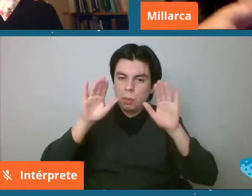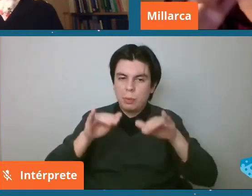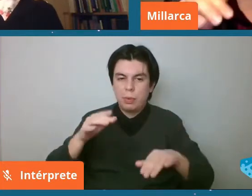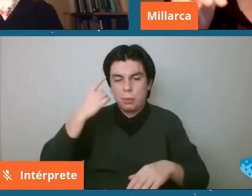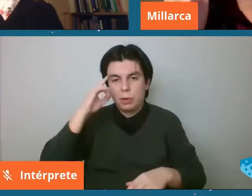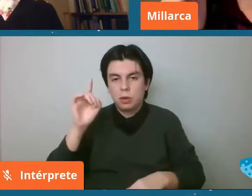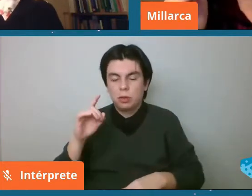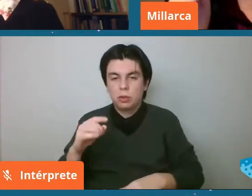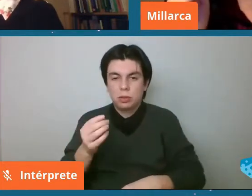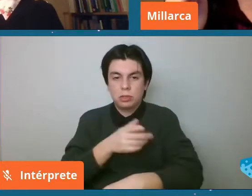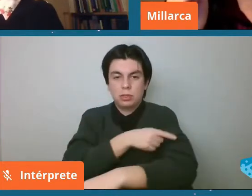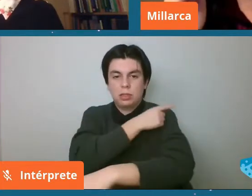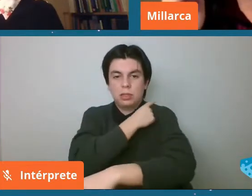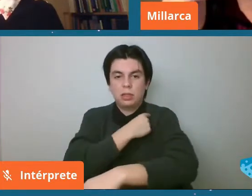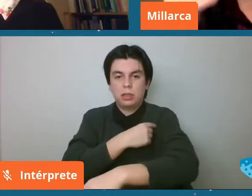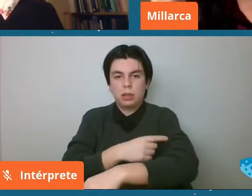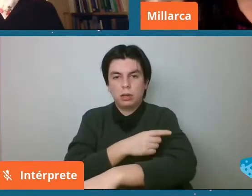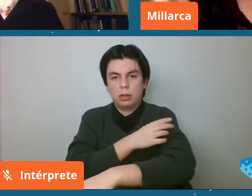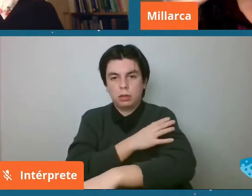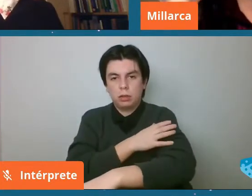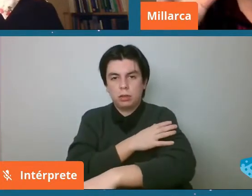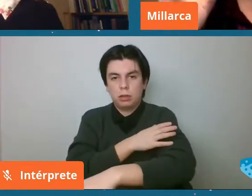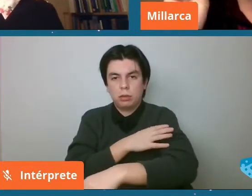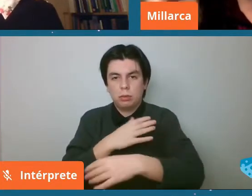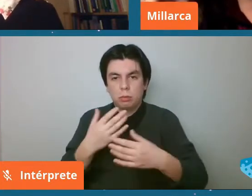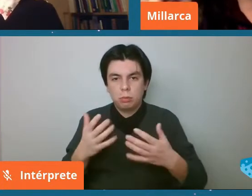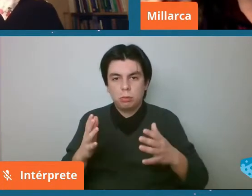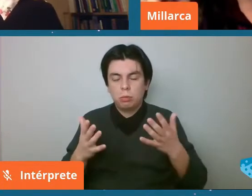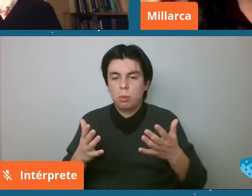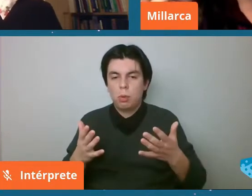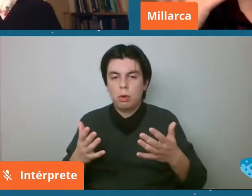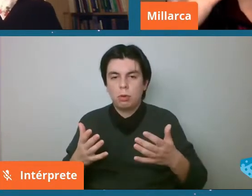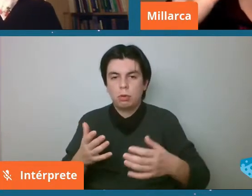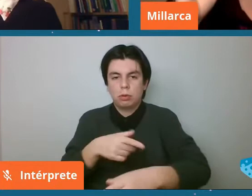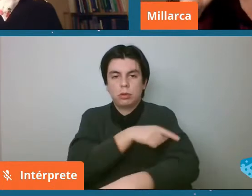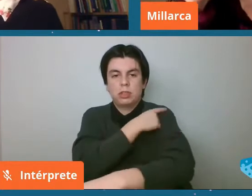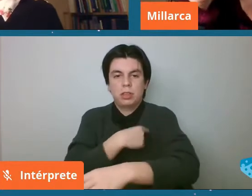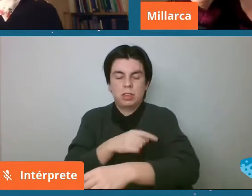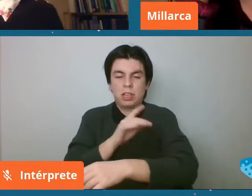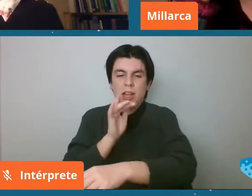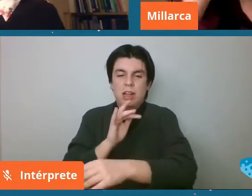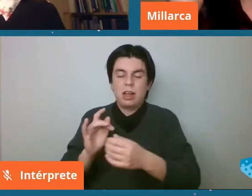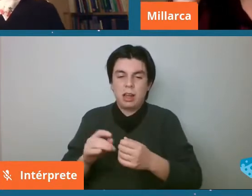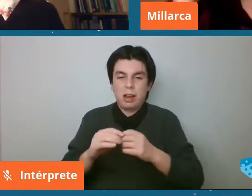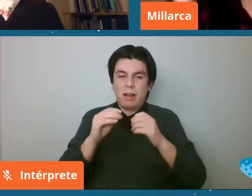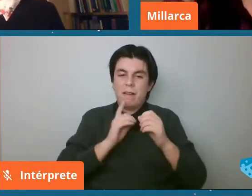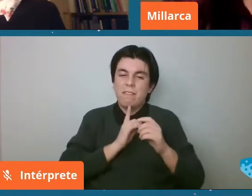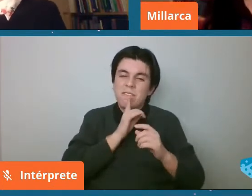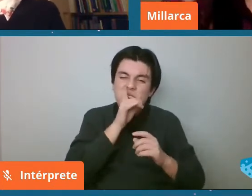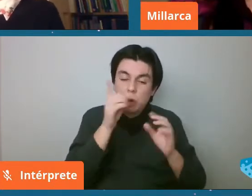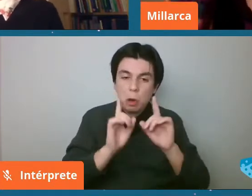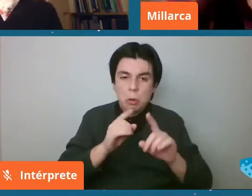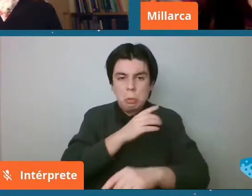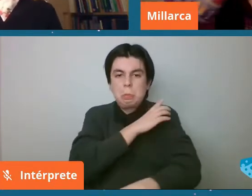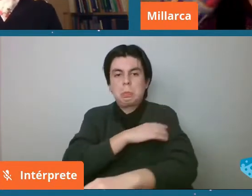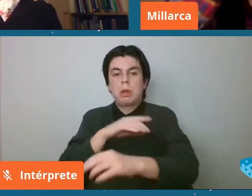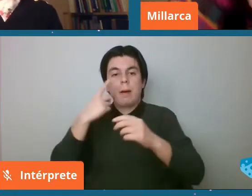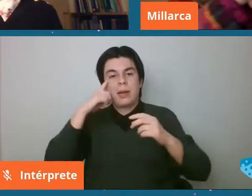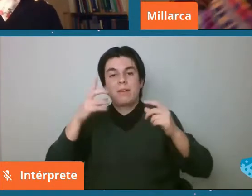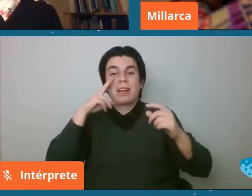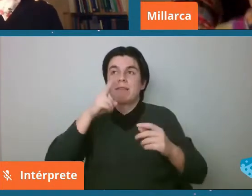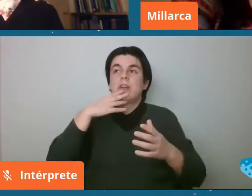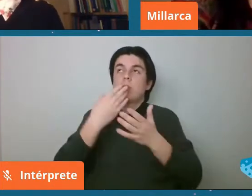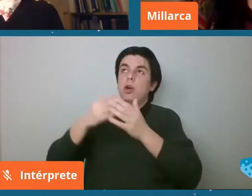pero con estas cámaras que son de más sin tanta sensibilidad pero que sí van a ver